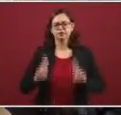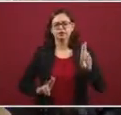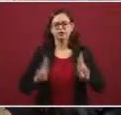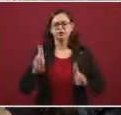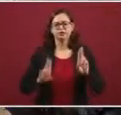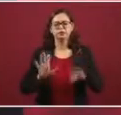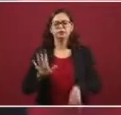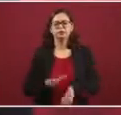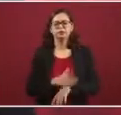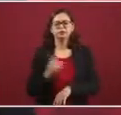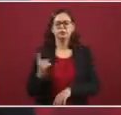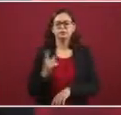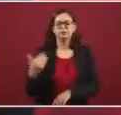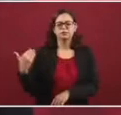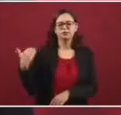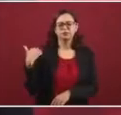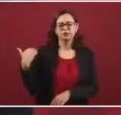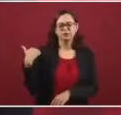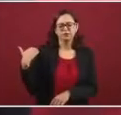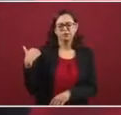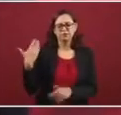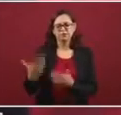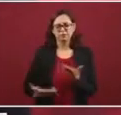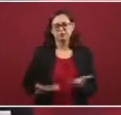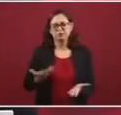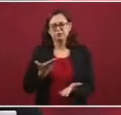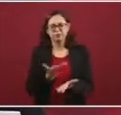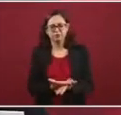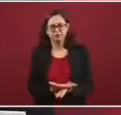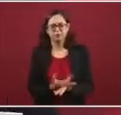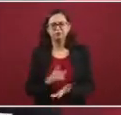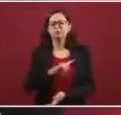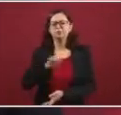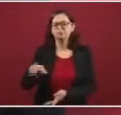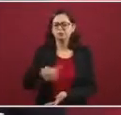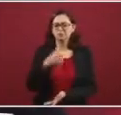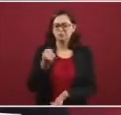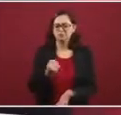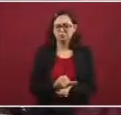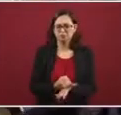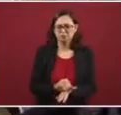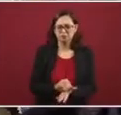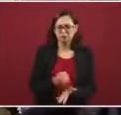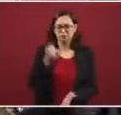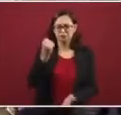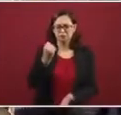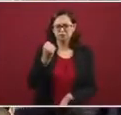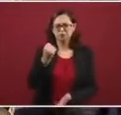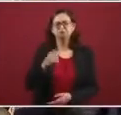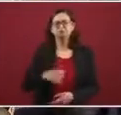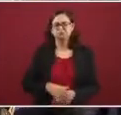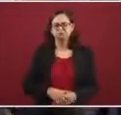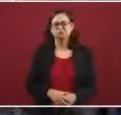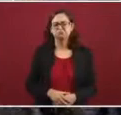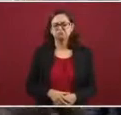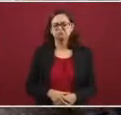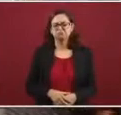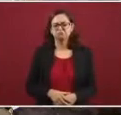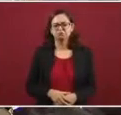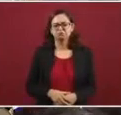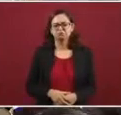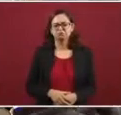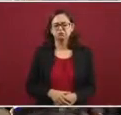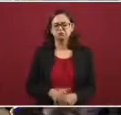solicitud y se aprobó el que uno de los